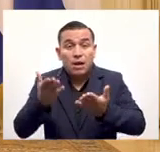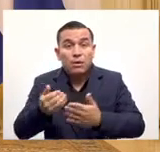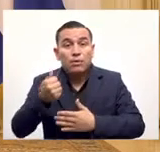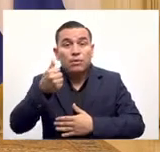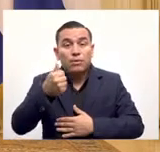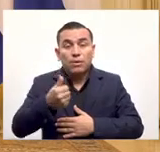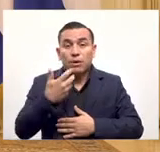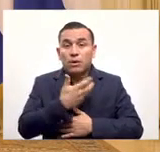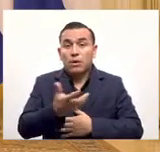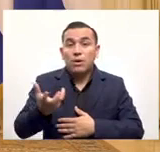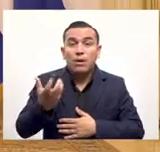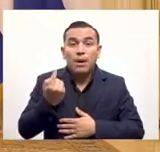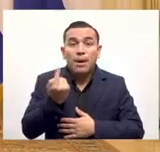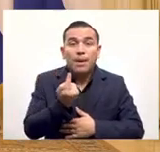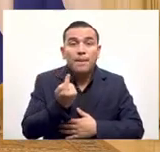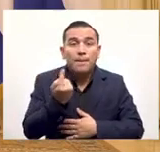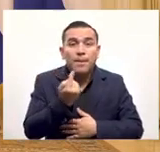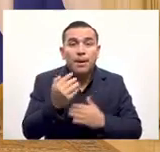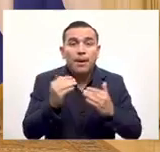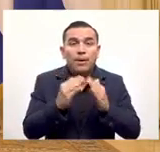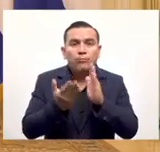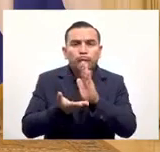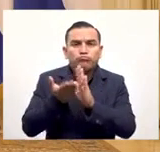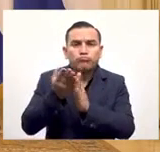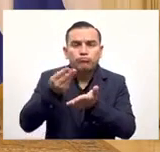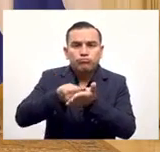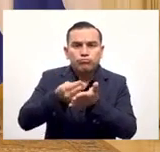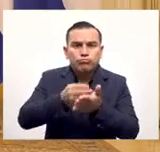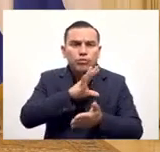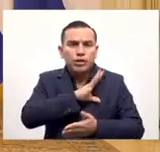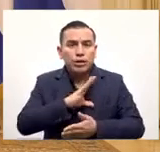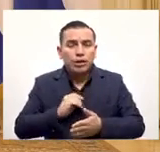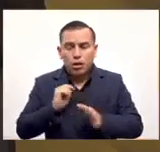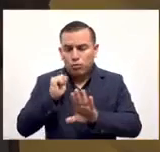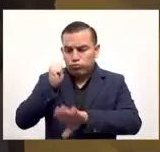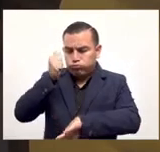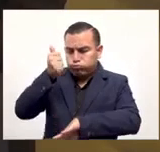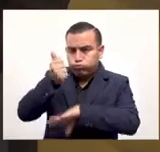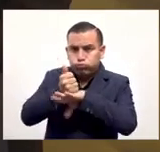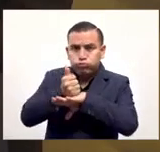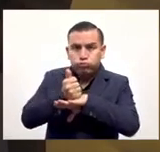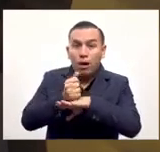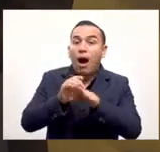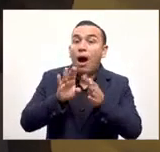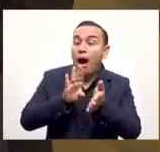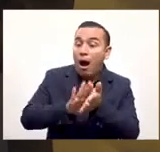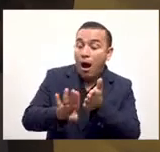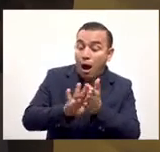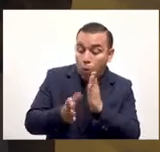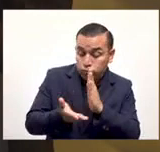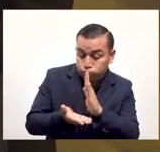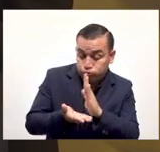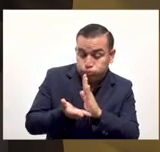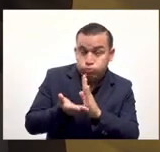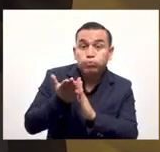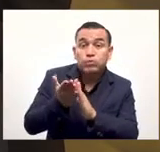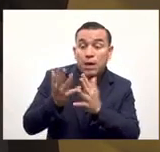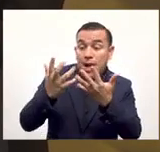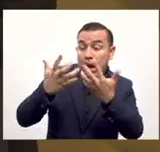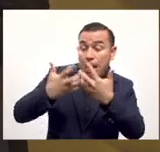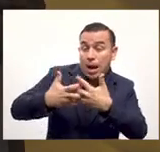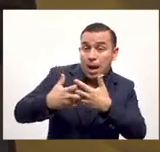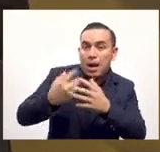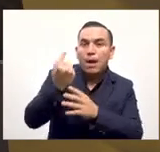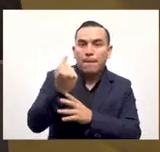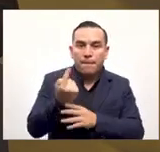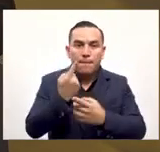beneficios tanto para las personas como para la economía de El Salvador por la generación no únicamente de inversión o la llegada